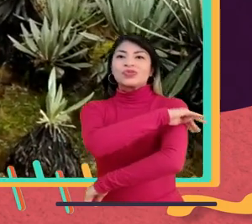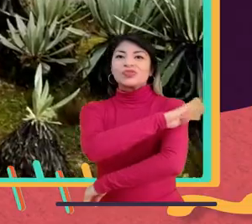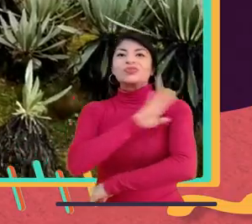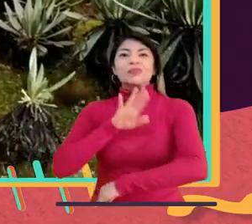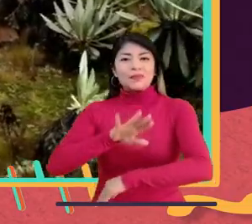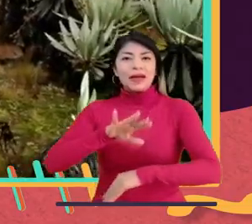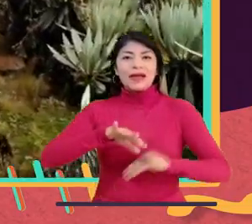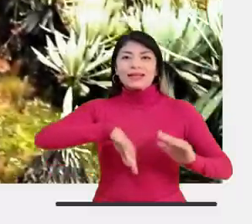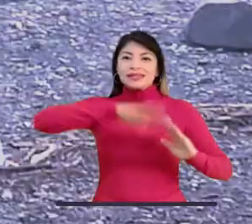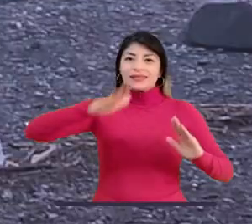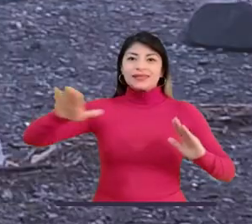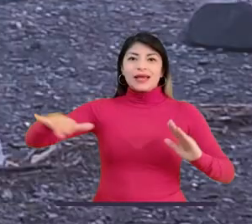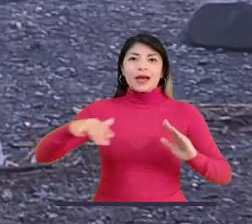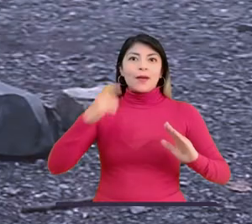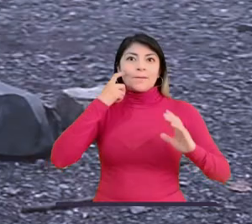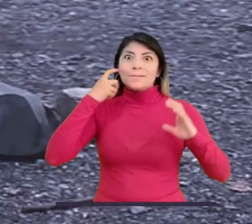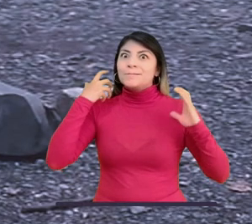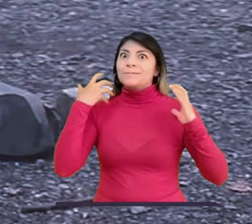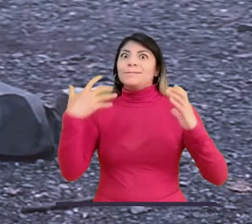grande del planeta Tierra.